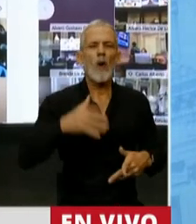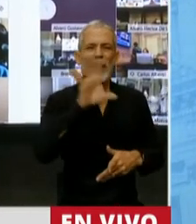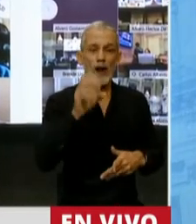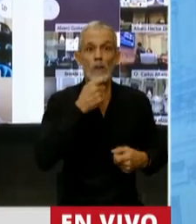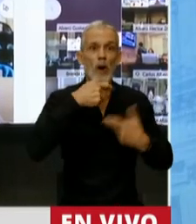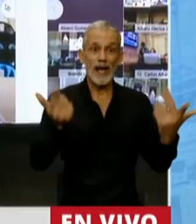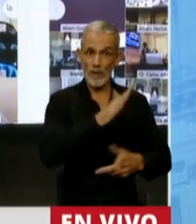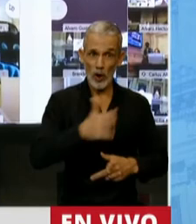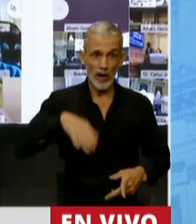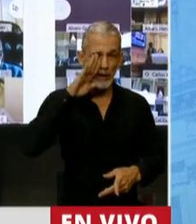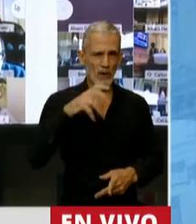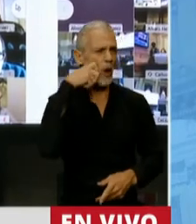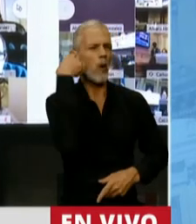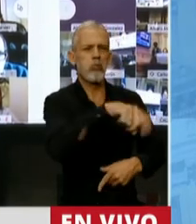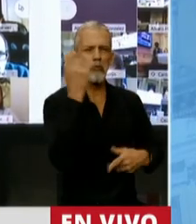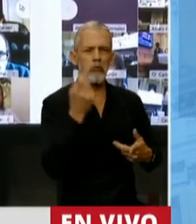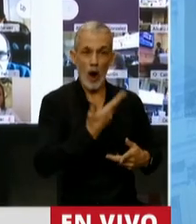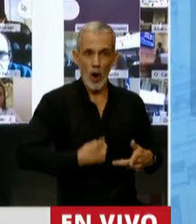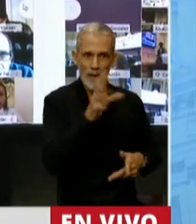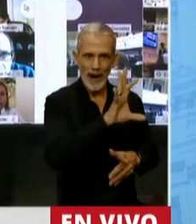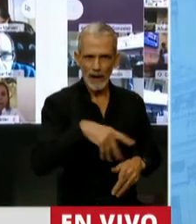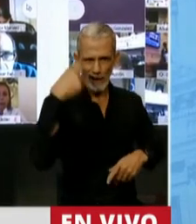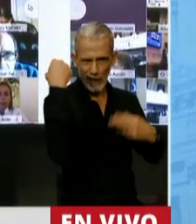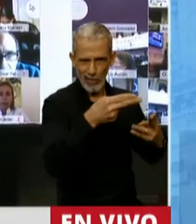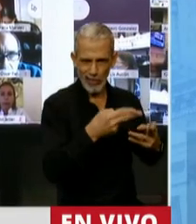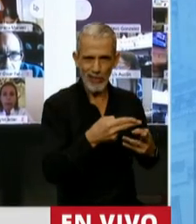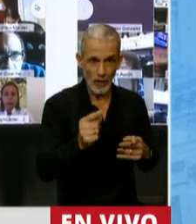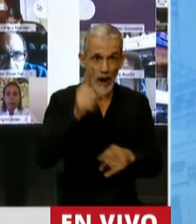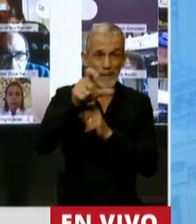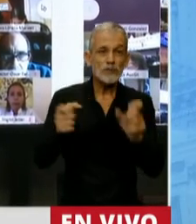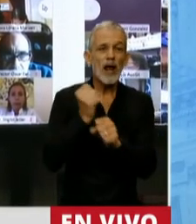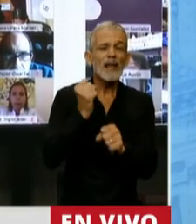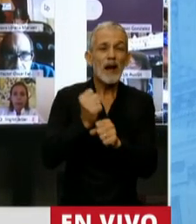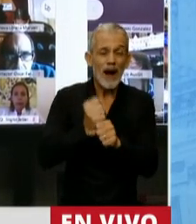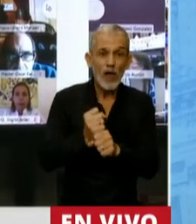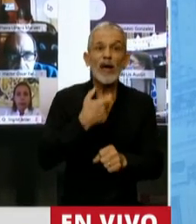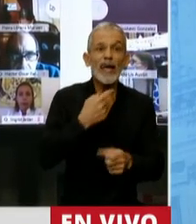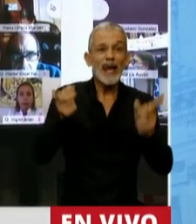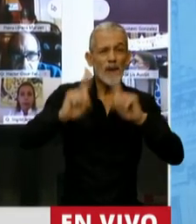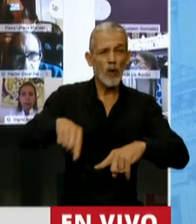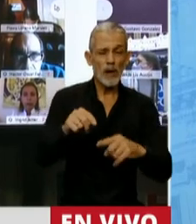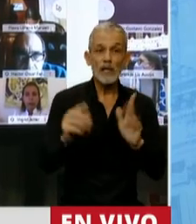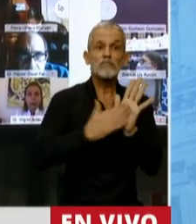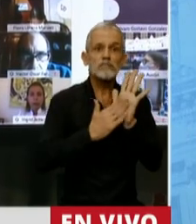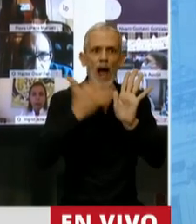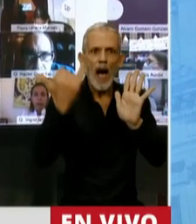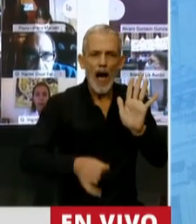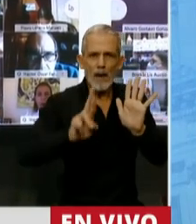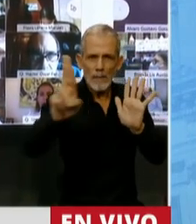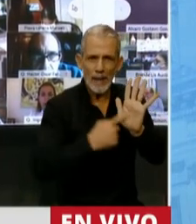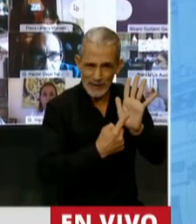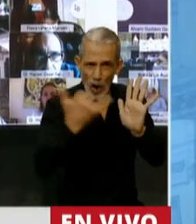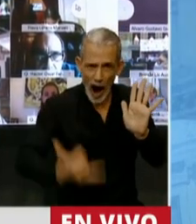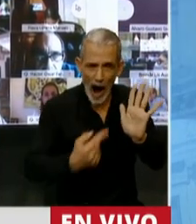en el caso del Río Negro, y para el laburante, para el que quiere volver a su provincia, que tiene el certificado de tránsito nacional,